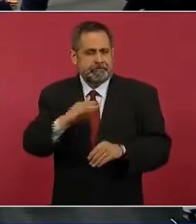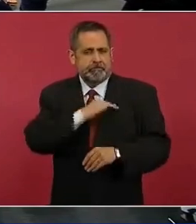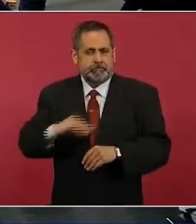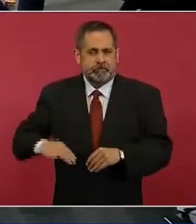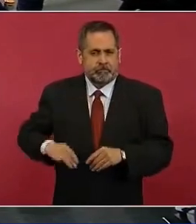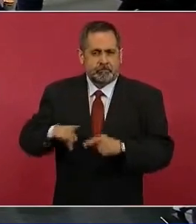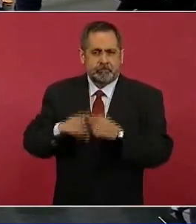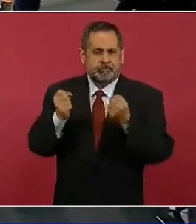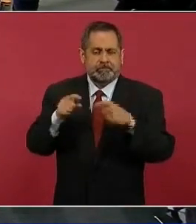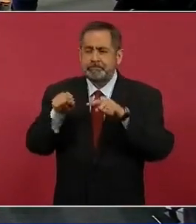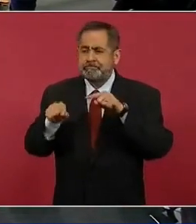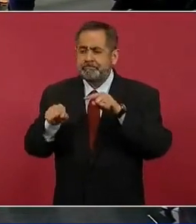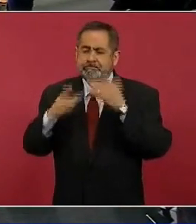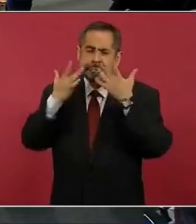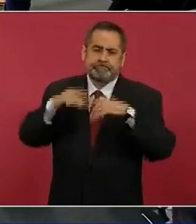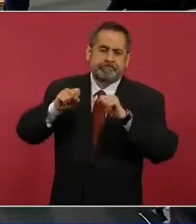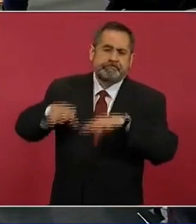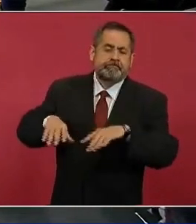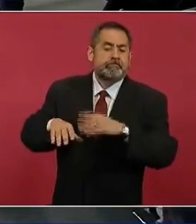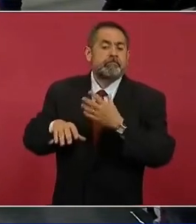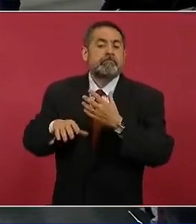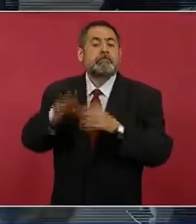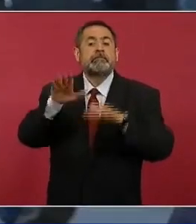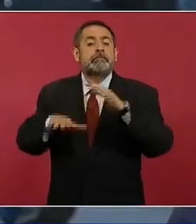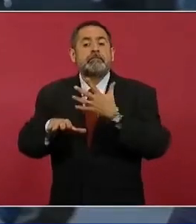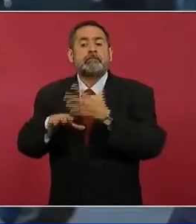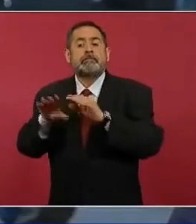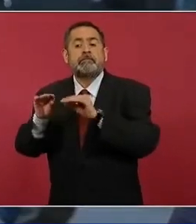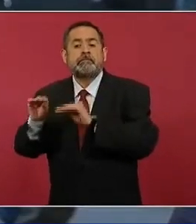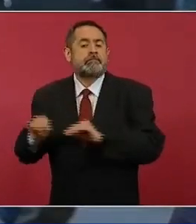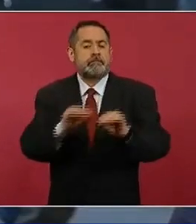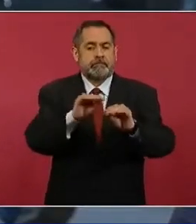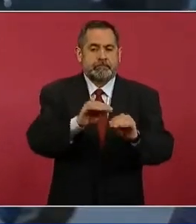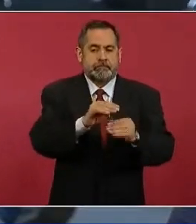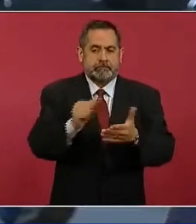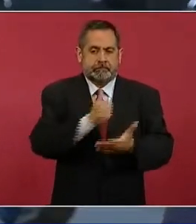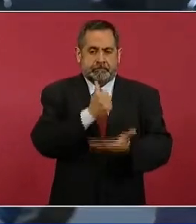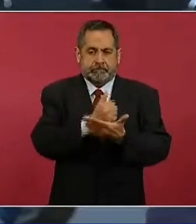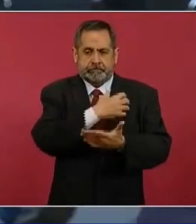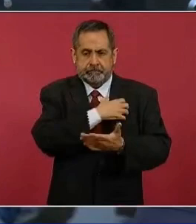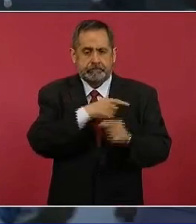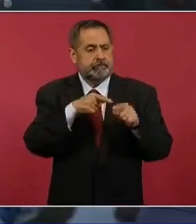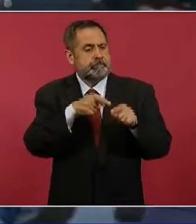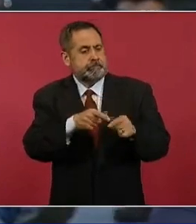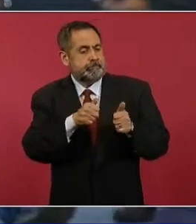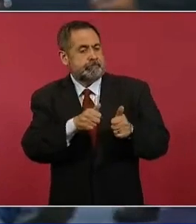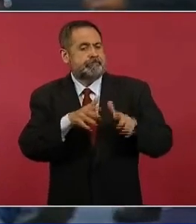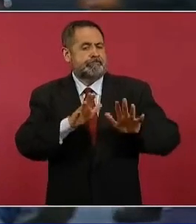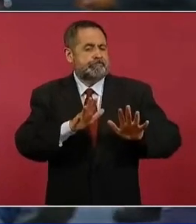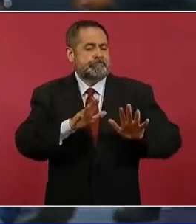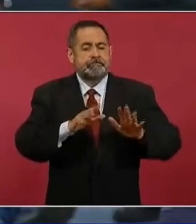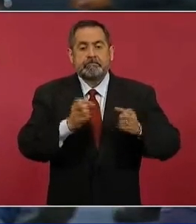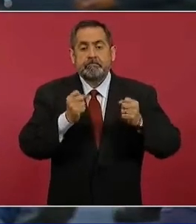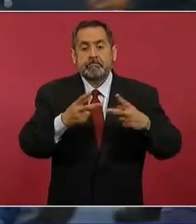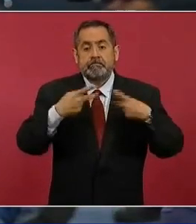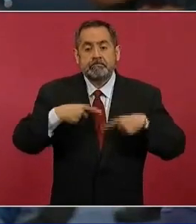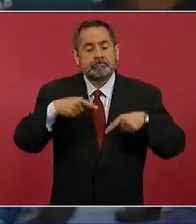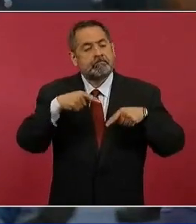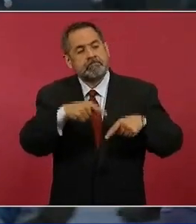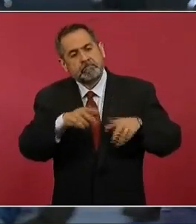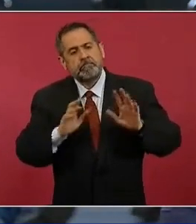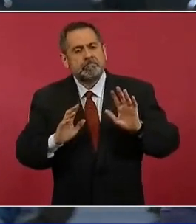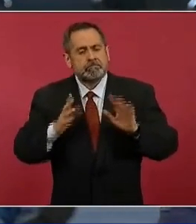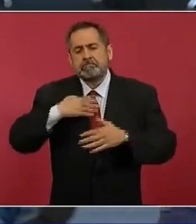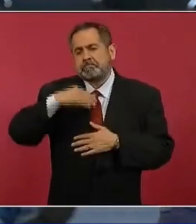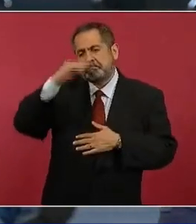en muchos casos se desplazaban, por ejemplo, a la capital y pues por ejemplo, estando allá, incluso mucha gente lo que decía es,